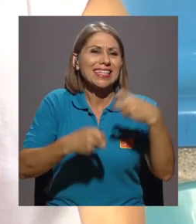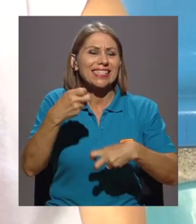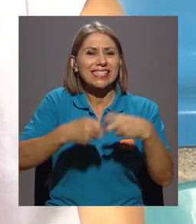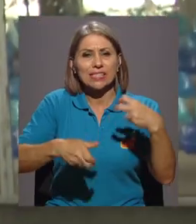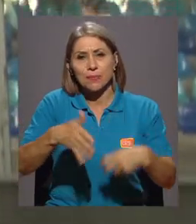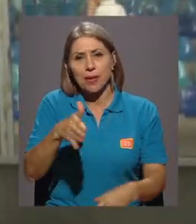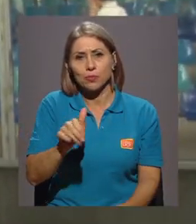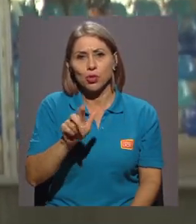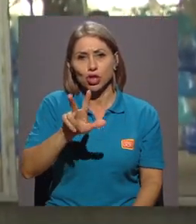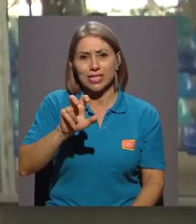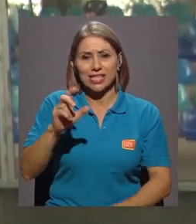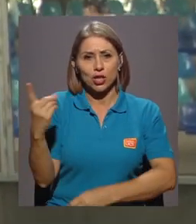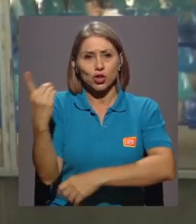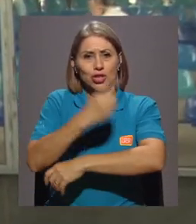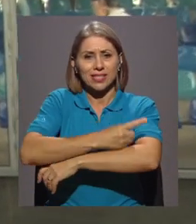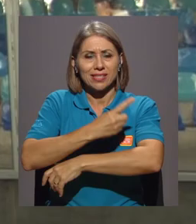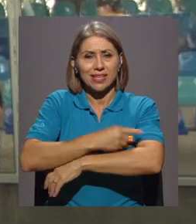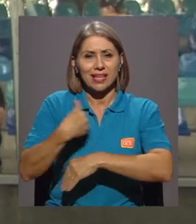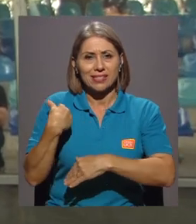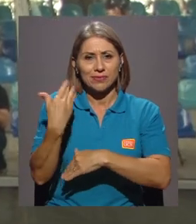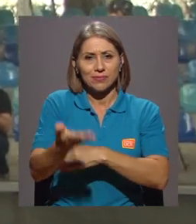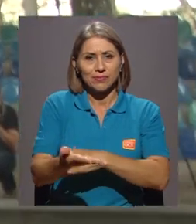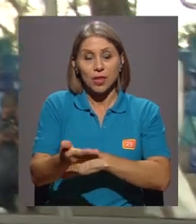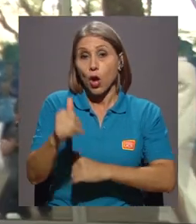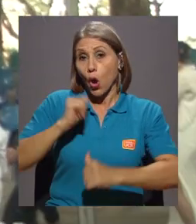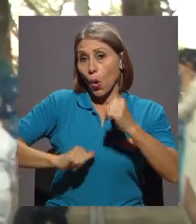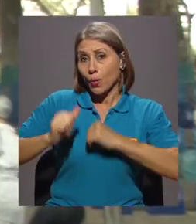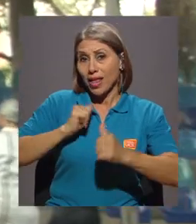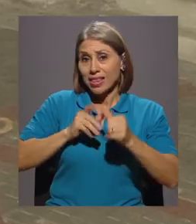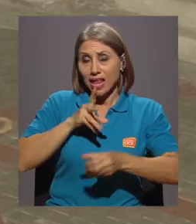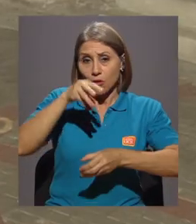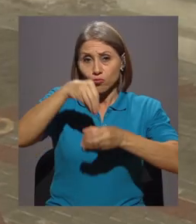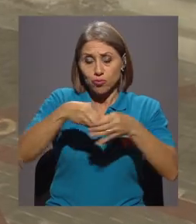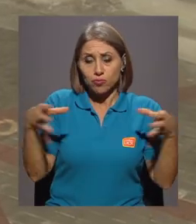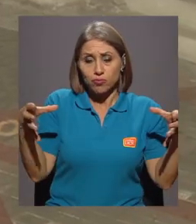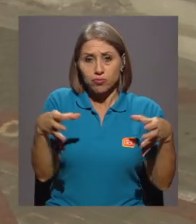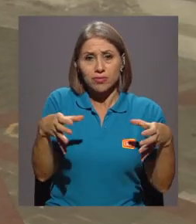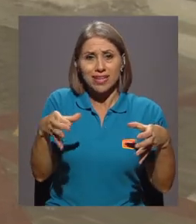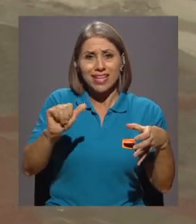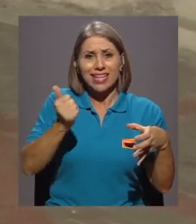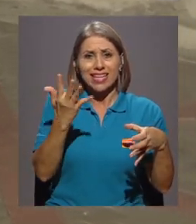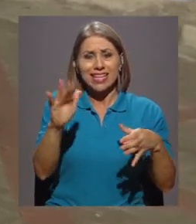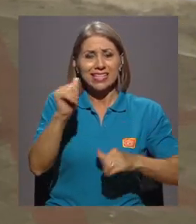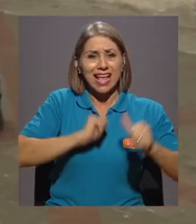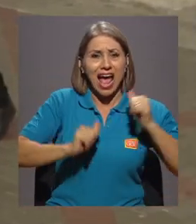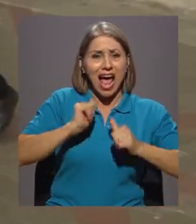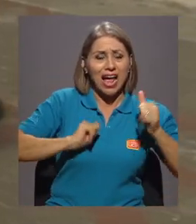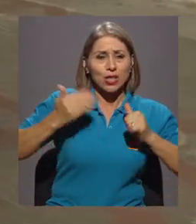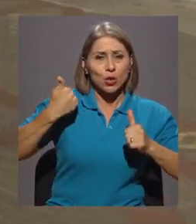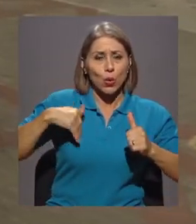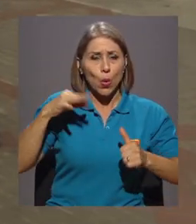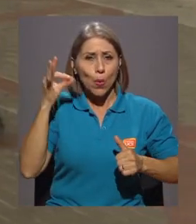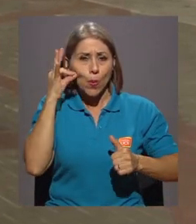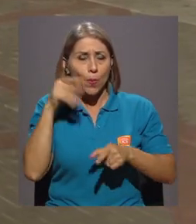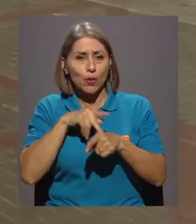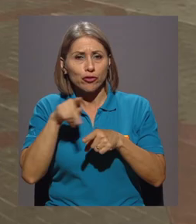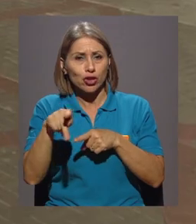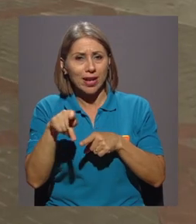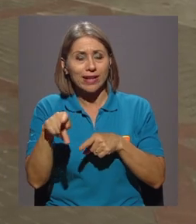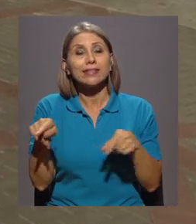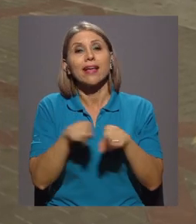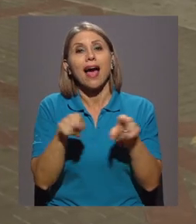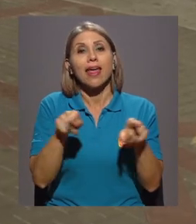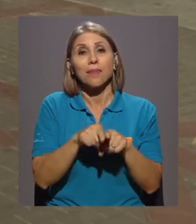días de duración. La obra de teatro está compuesta por un elenco de 15 actores y actrices profesionales,